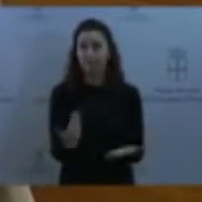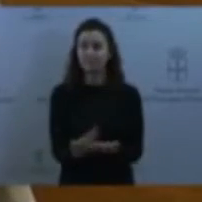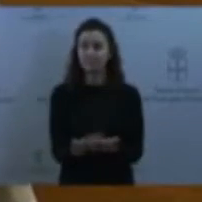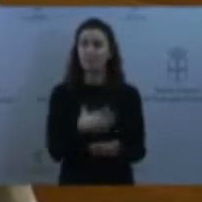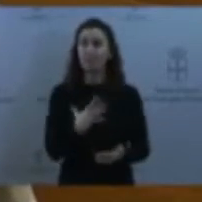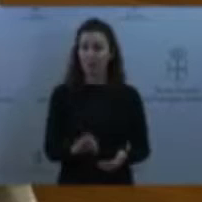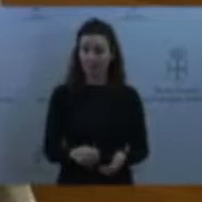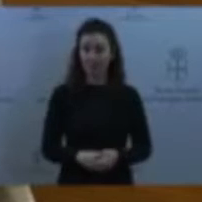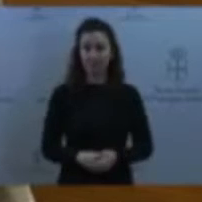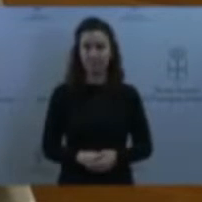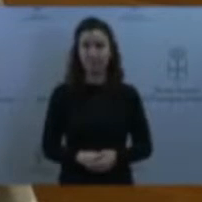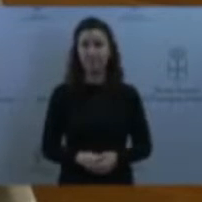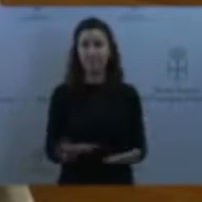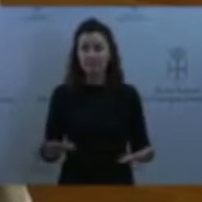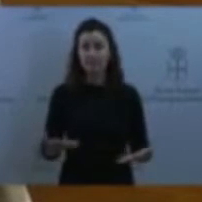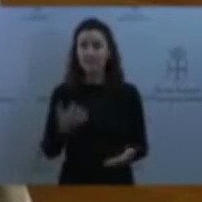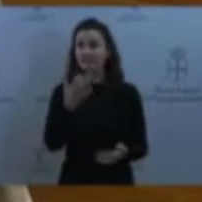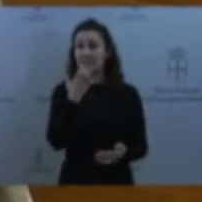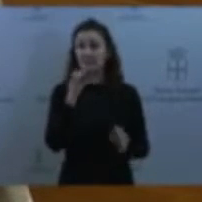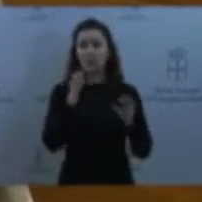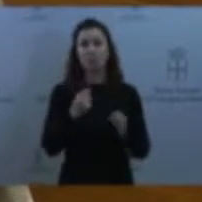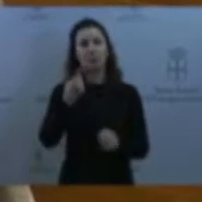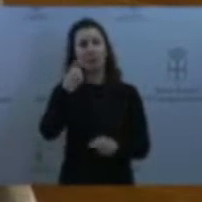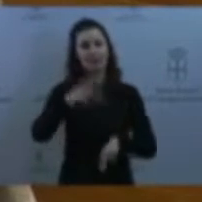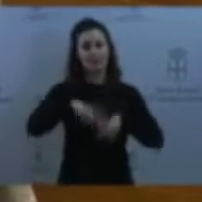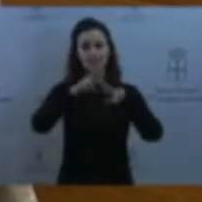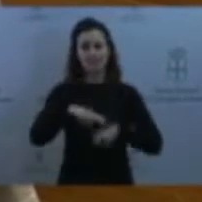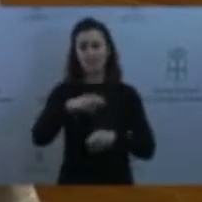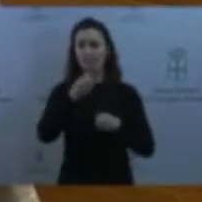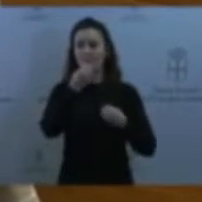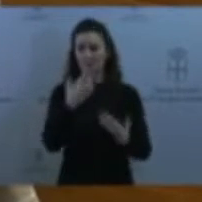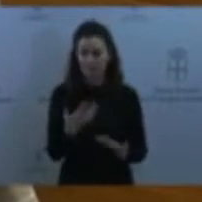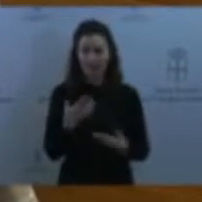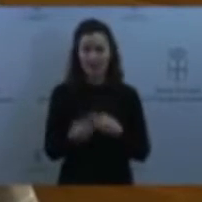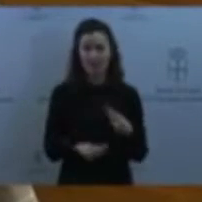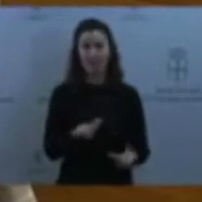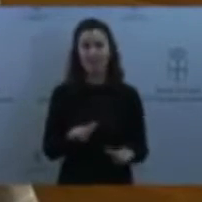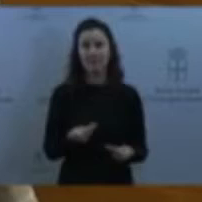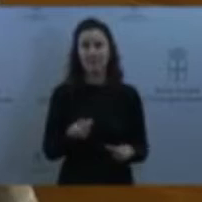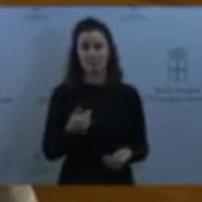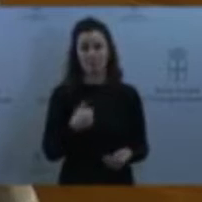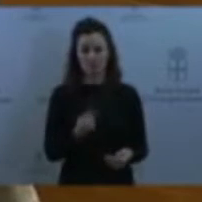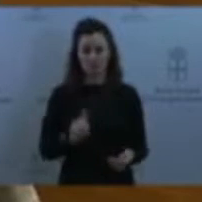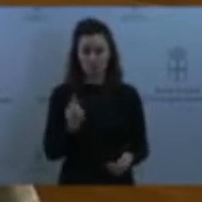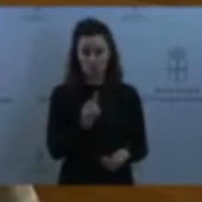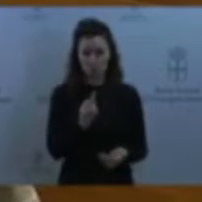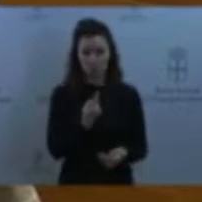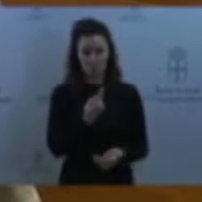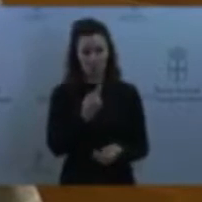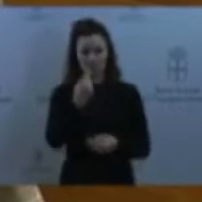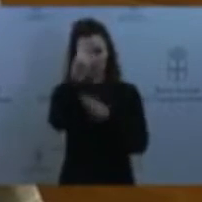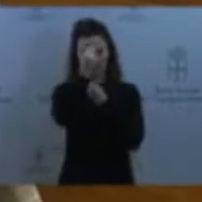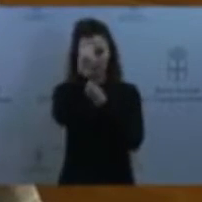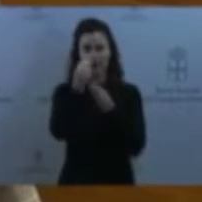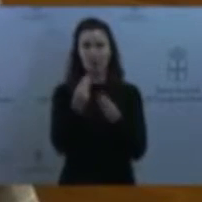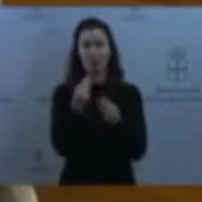las inspecciones adecuadas, nos planteamos algo que no va tanto en lo concreto de esta obra, sino que nos permite abordar cuestiones algo